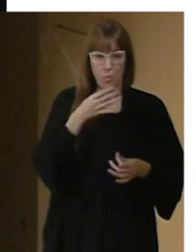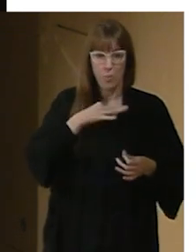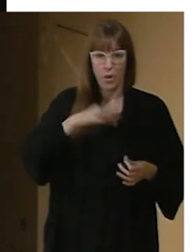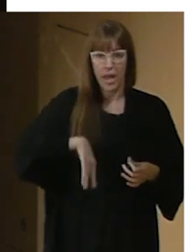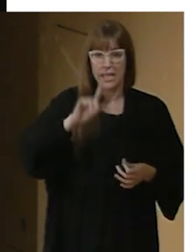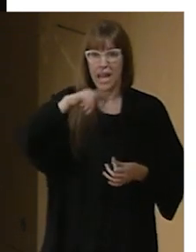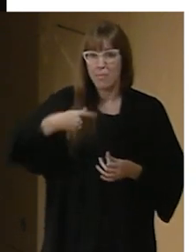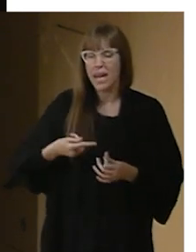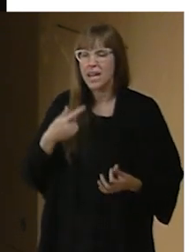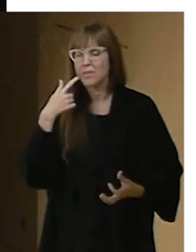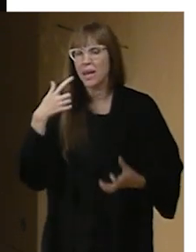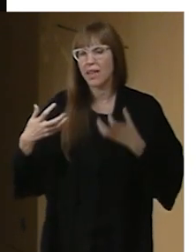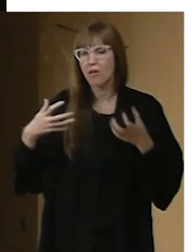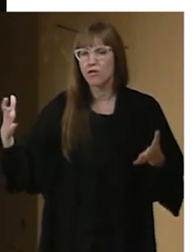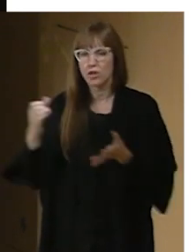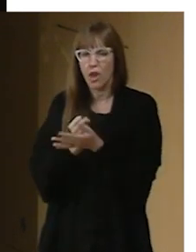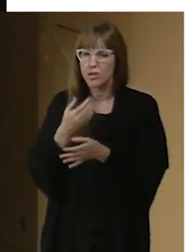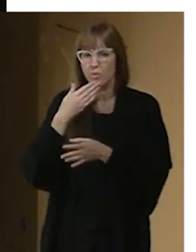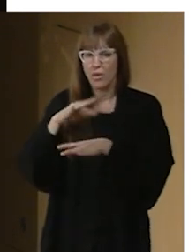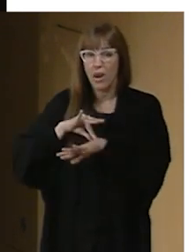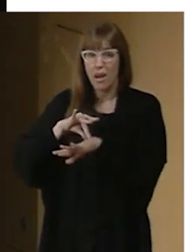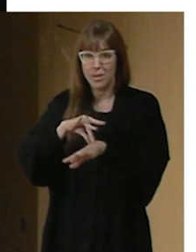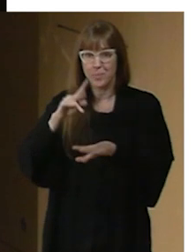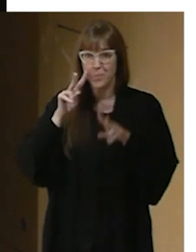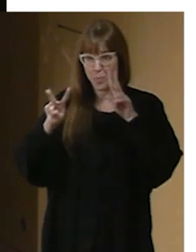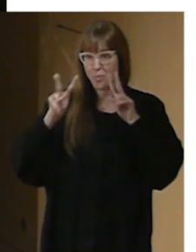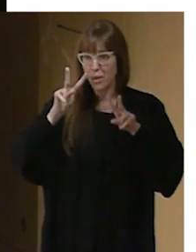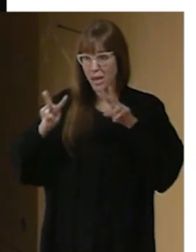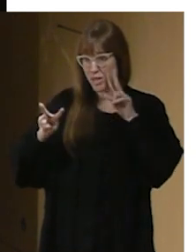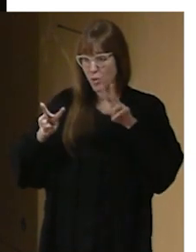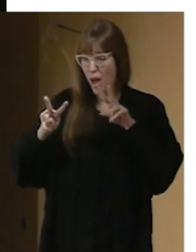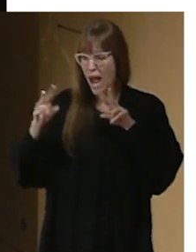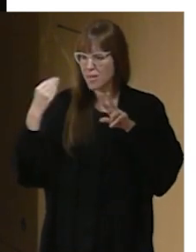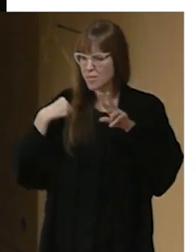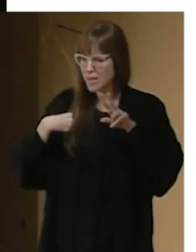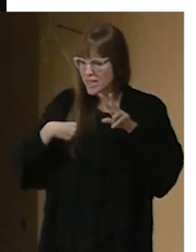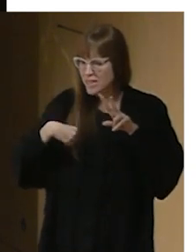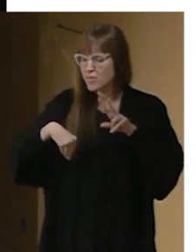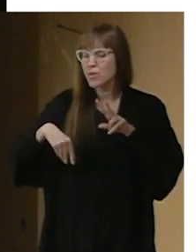tienen esas guías visuales un poco similares a las que hemos visto de Animal Religion